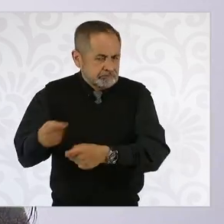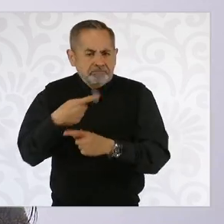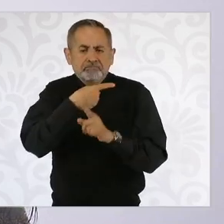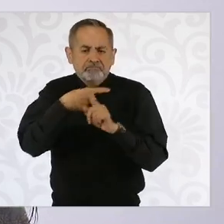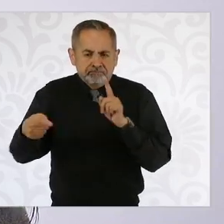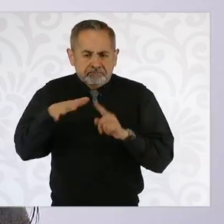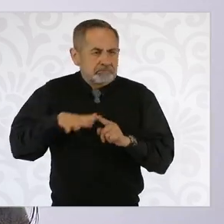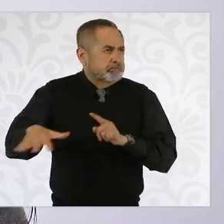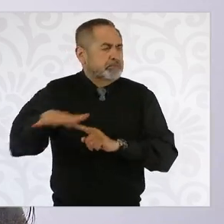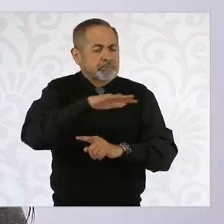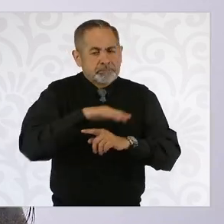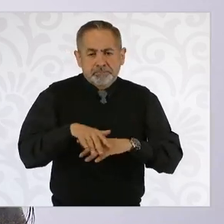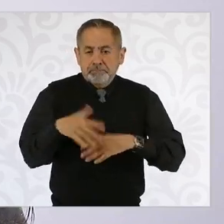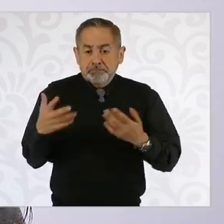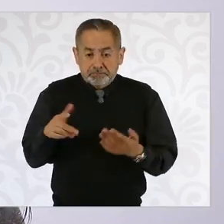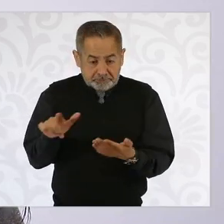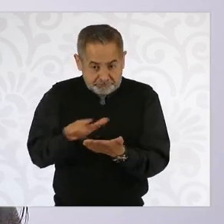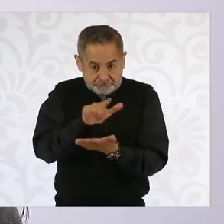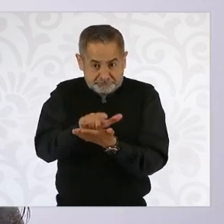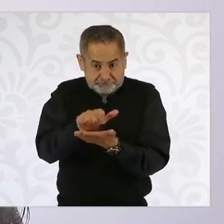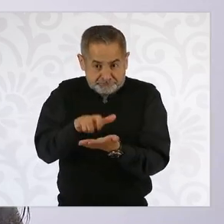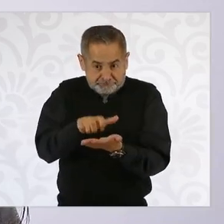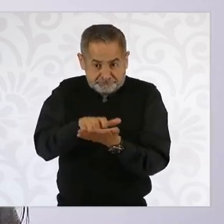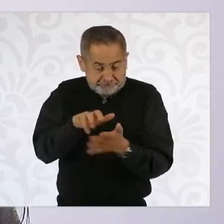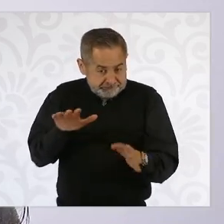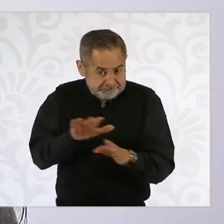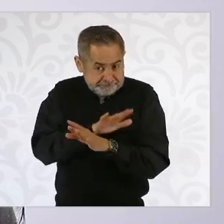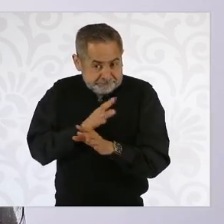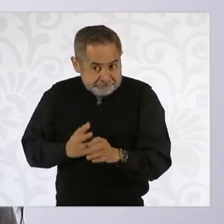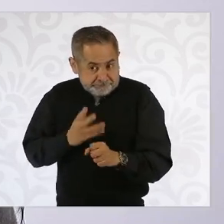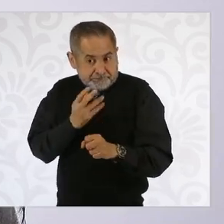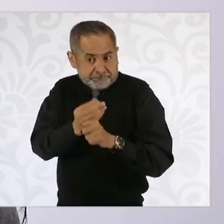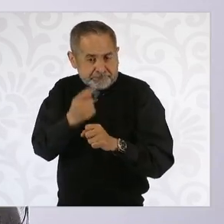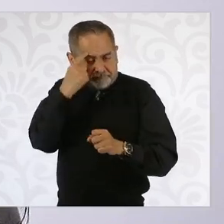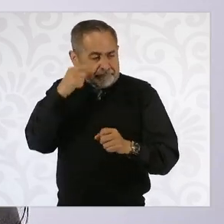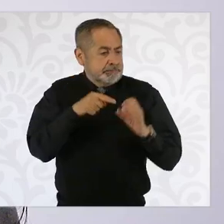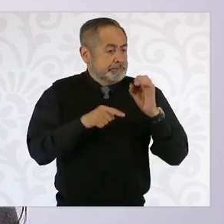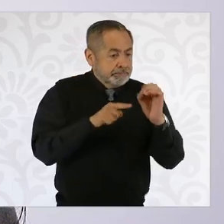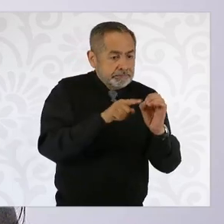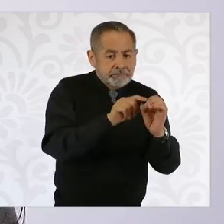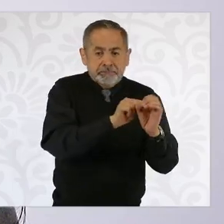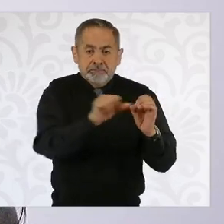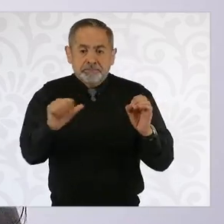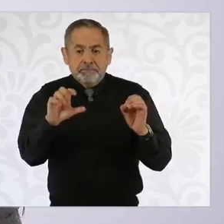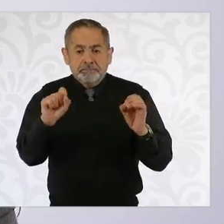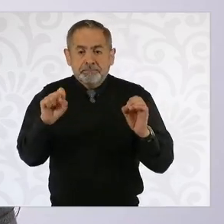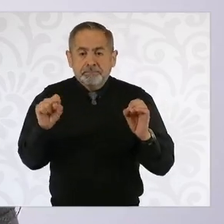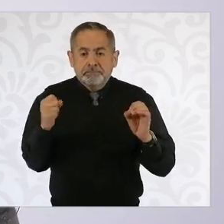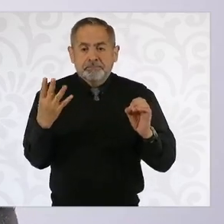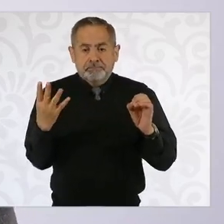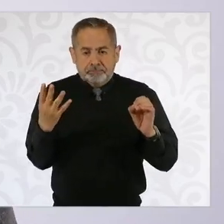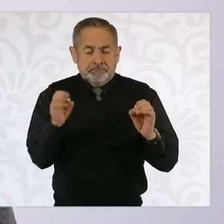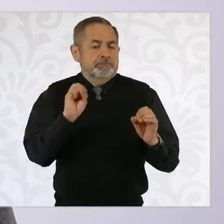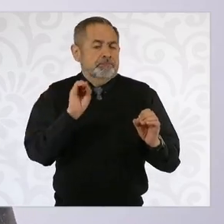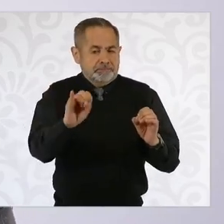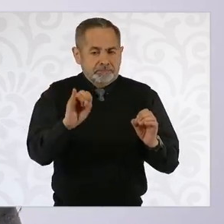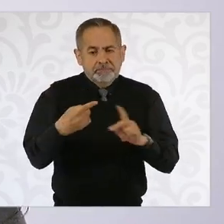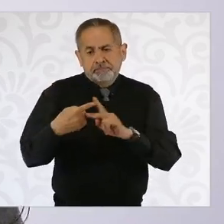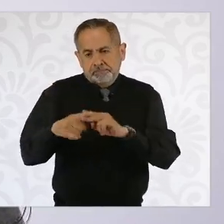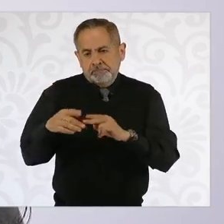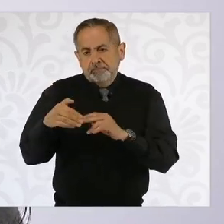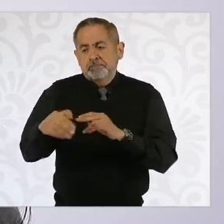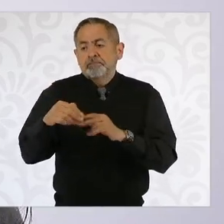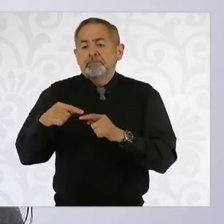Entonces, la reforma nos va a ayudar a fortalecer que sea de cero a 64 años y a partir de ahí